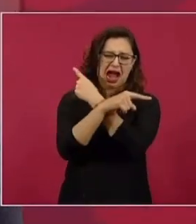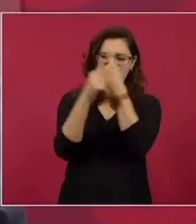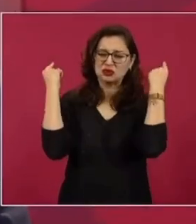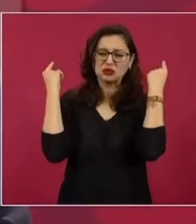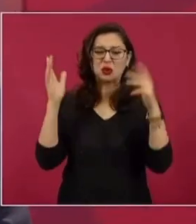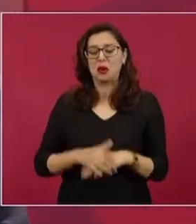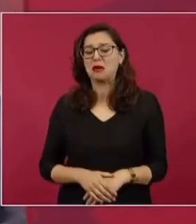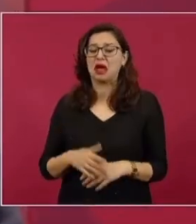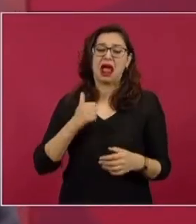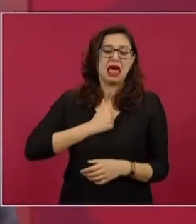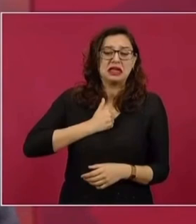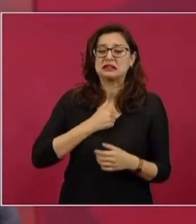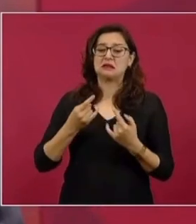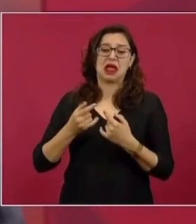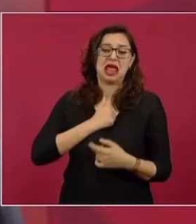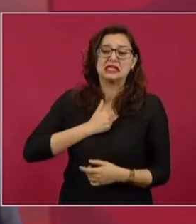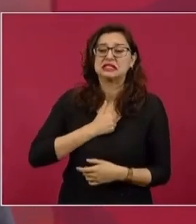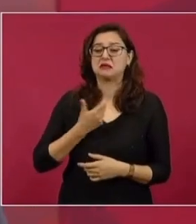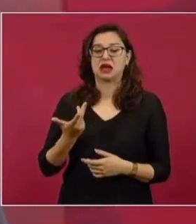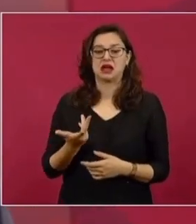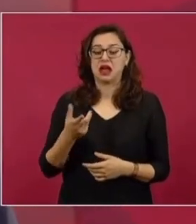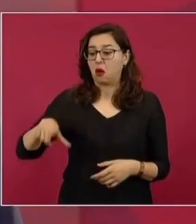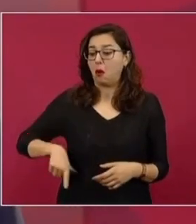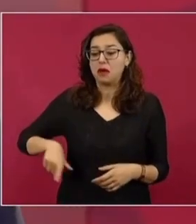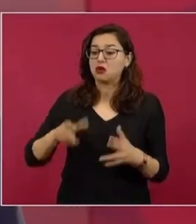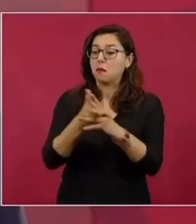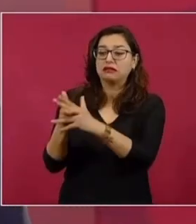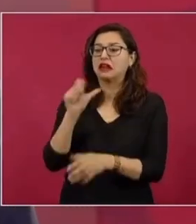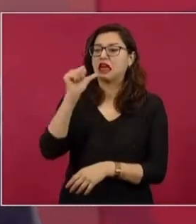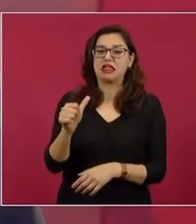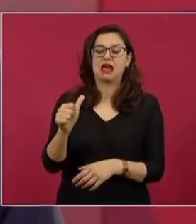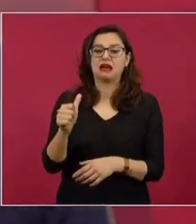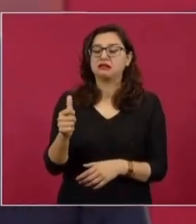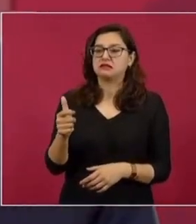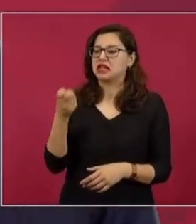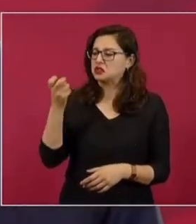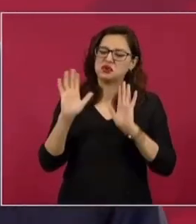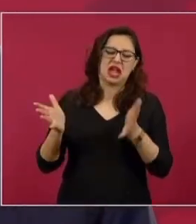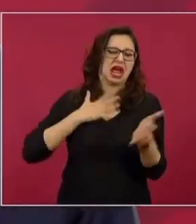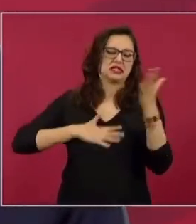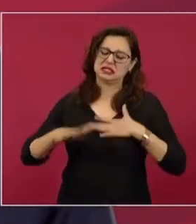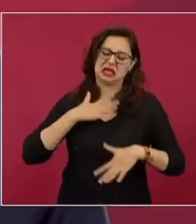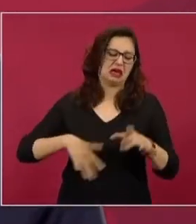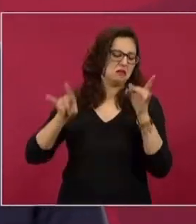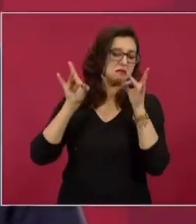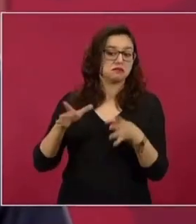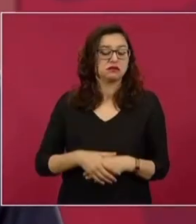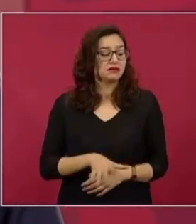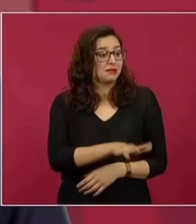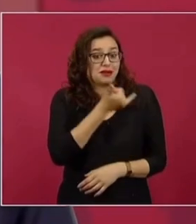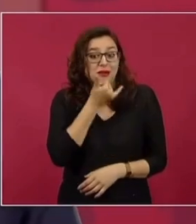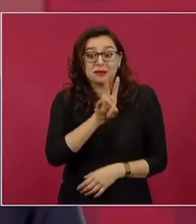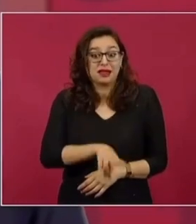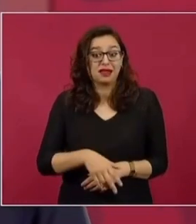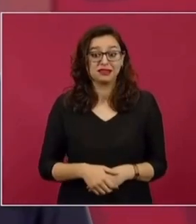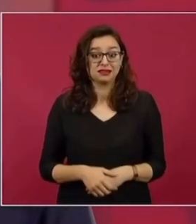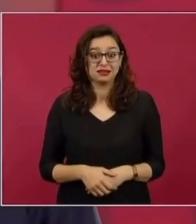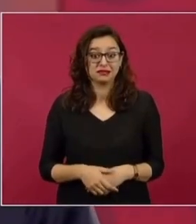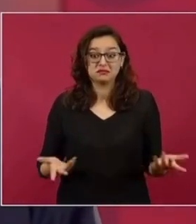estos lamentables hechos, estos crímenes no tienen que ver con el Estado. Pero no me voy a cansar de decirlo, porque esa es la diferencia.